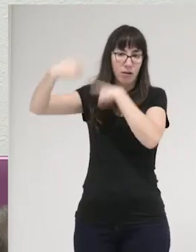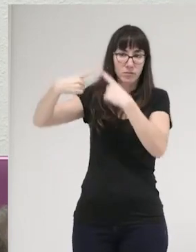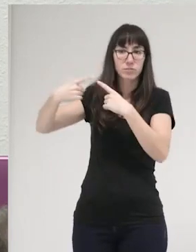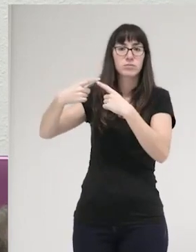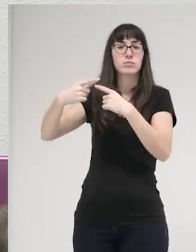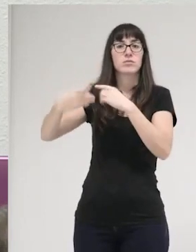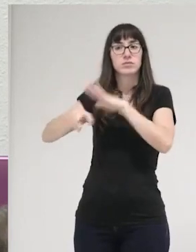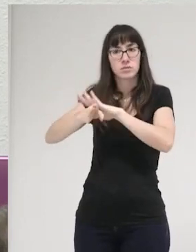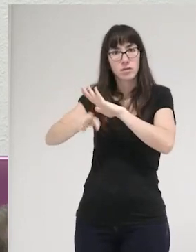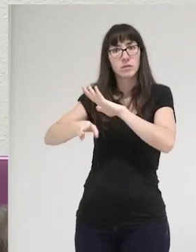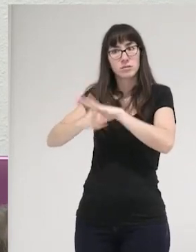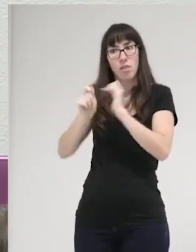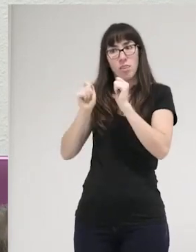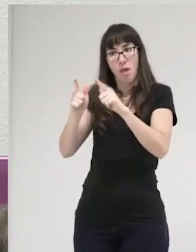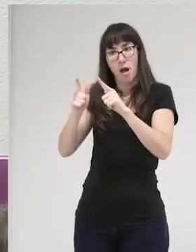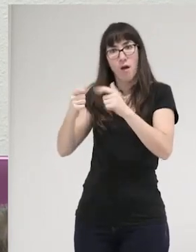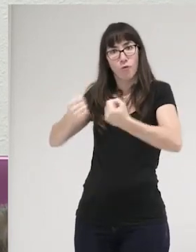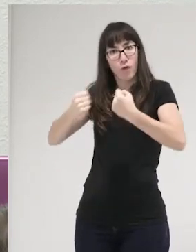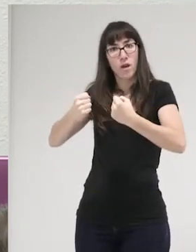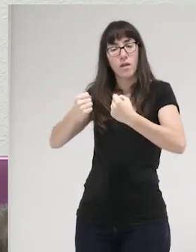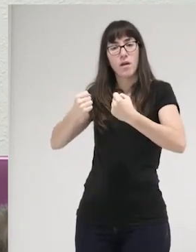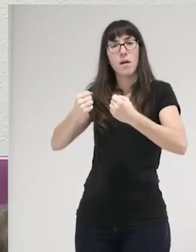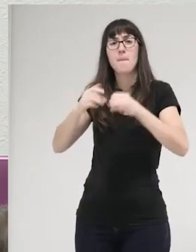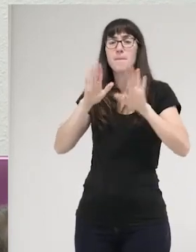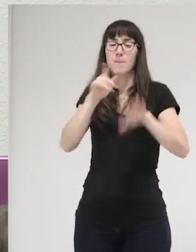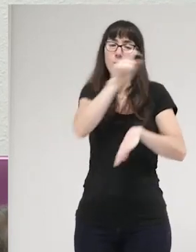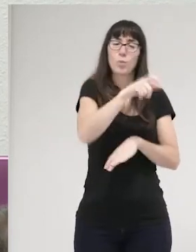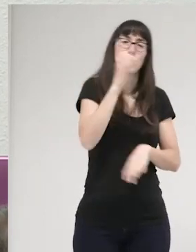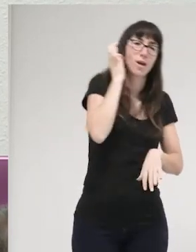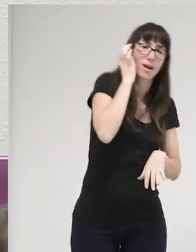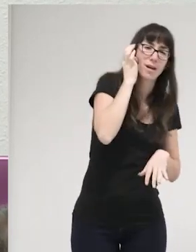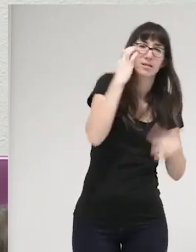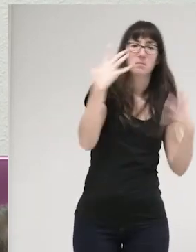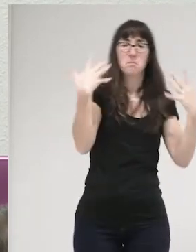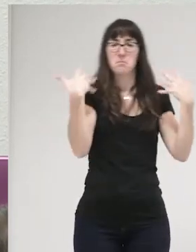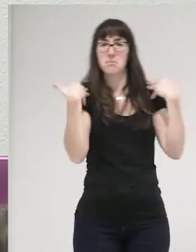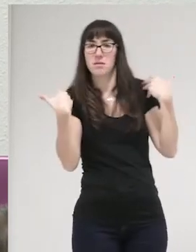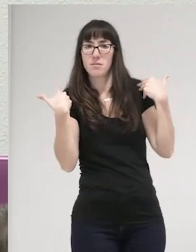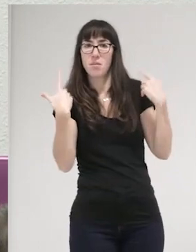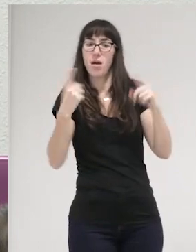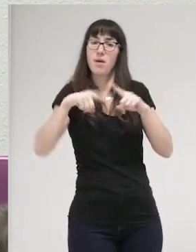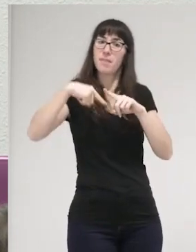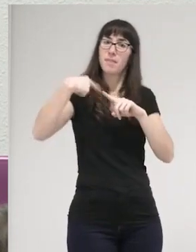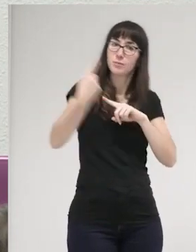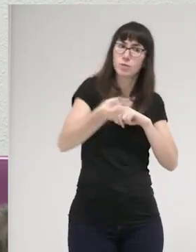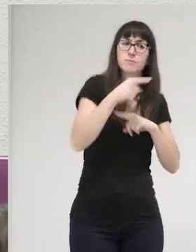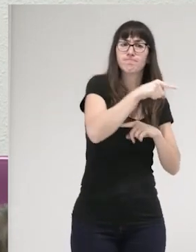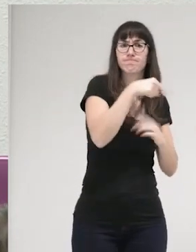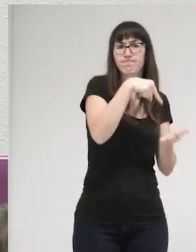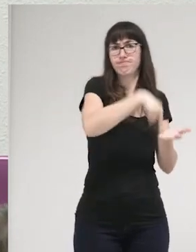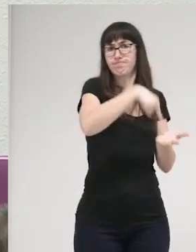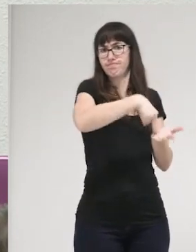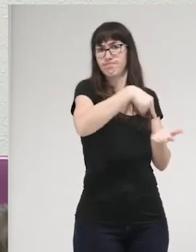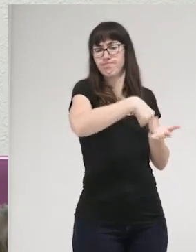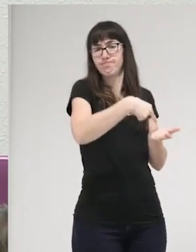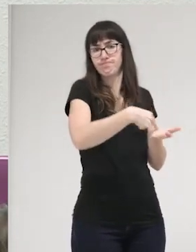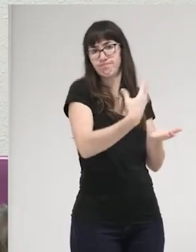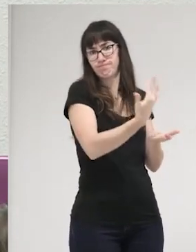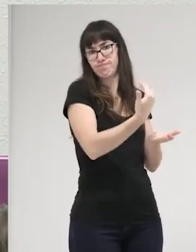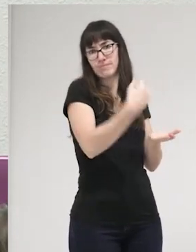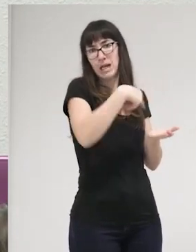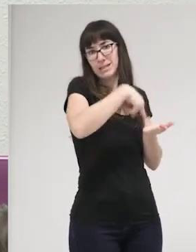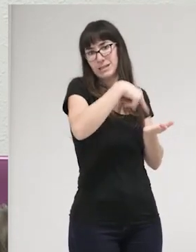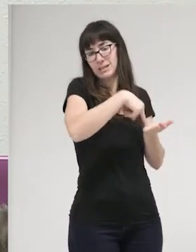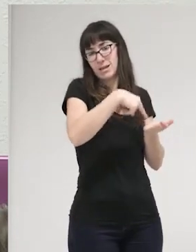atribuciones normativas a las mujeres y a las víctimas de alguna forma después van a ser exigidas es decir no es que solo se les estén